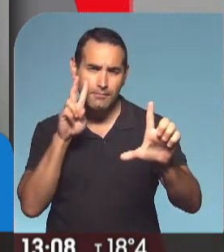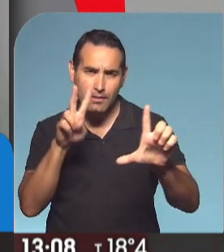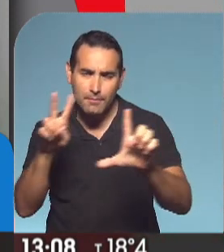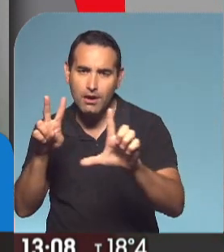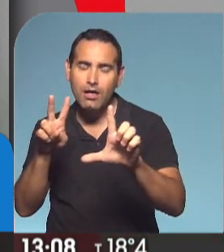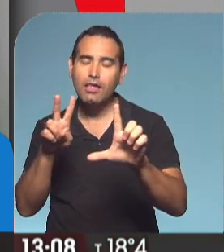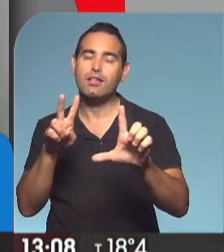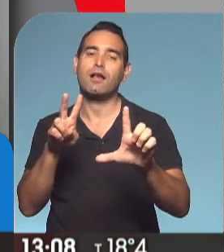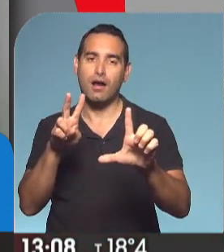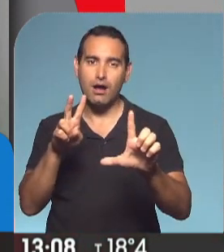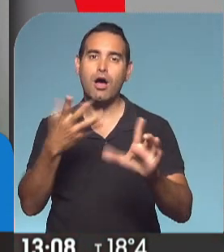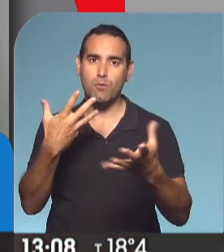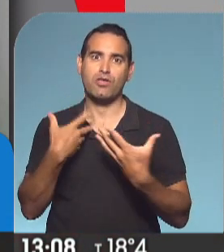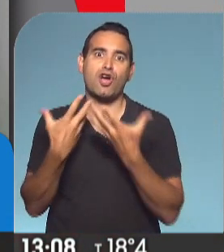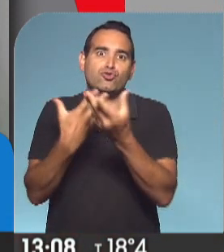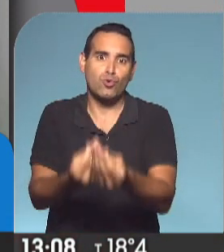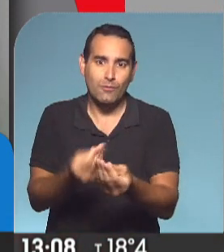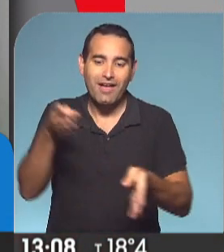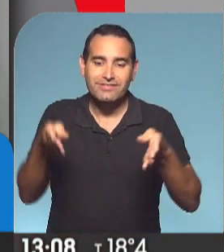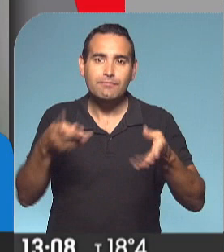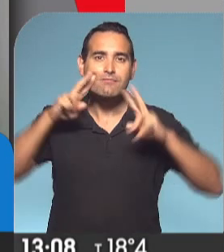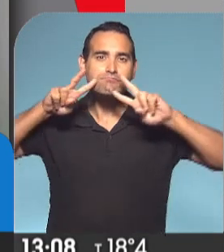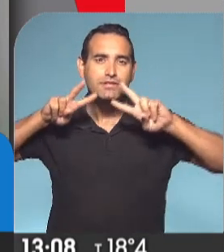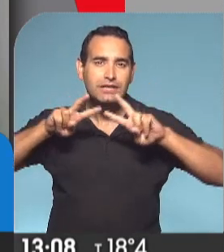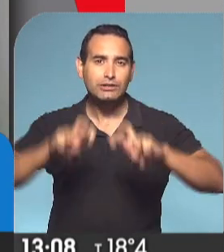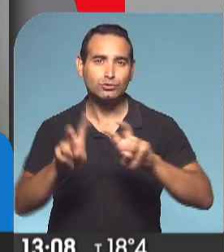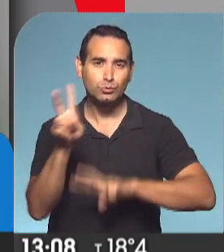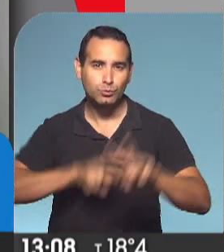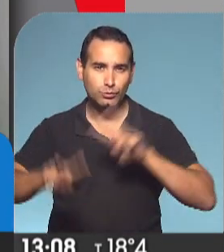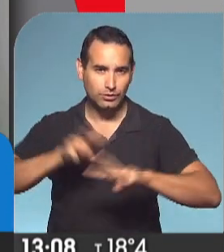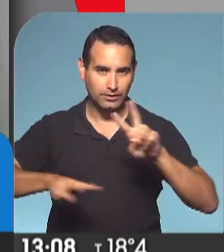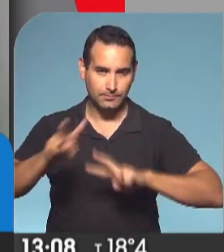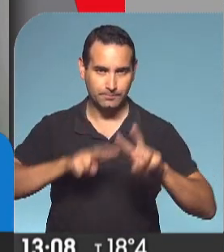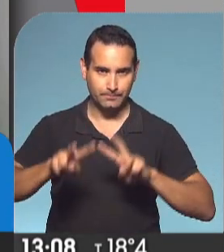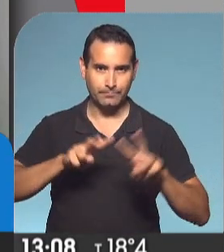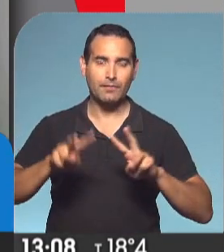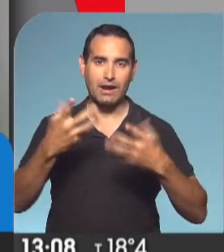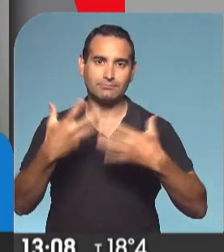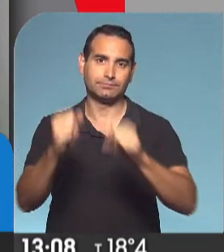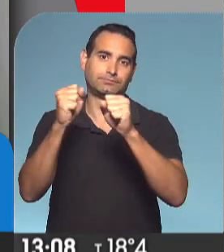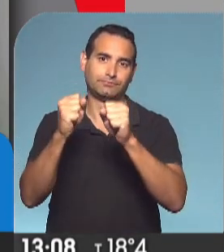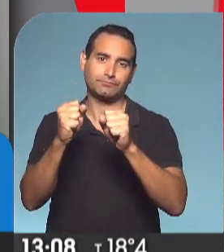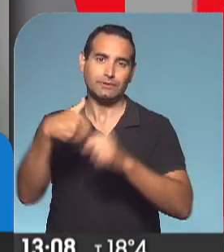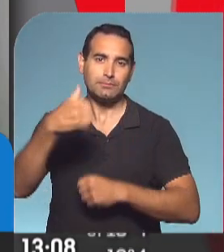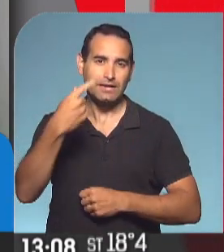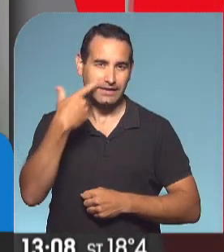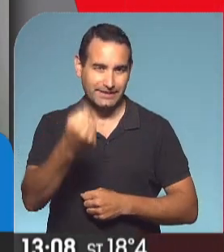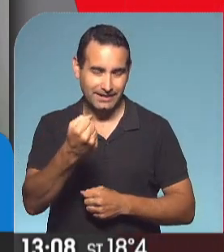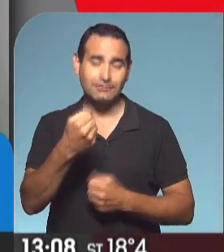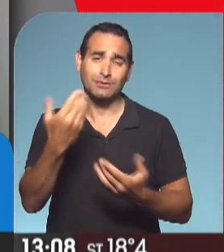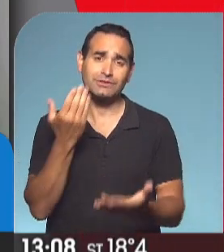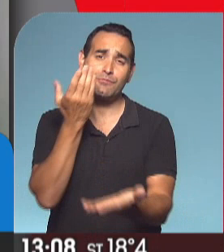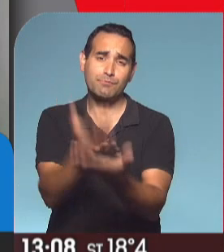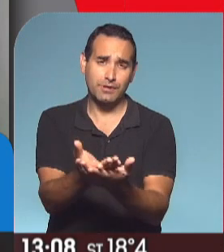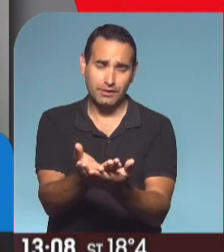puedan ayudar en esta etapa de la investigación a dar con el paradero de Maya. Y pedirles